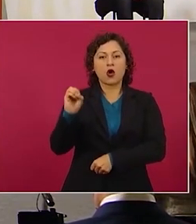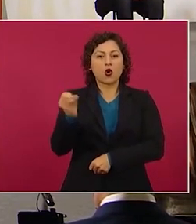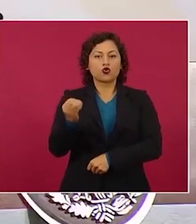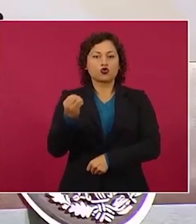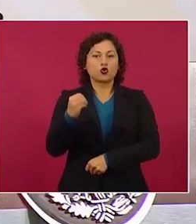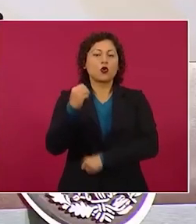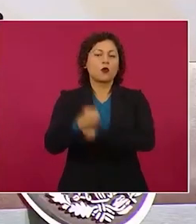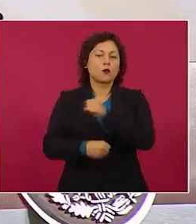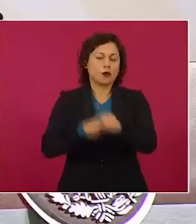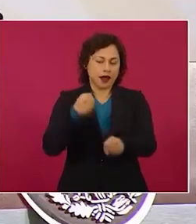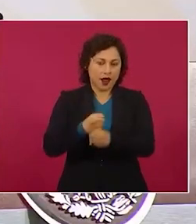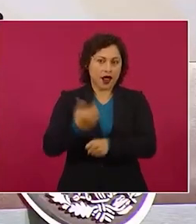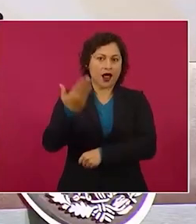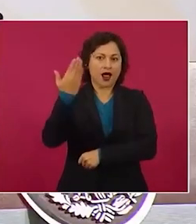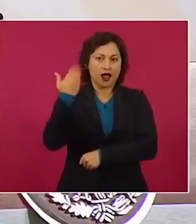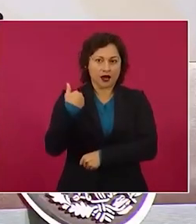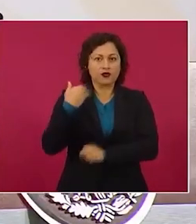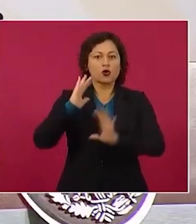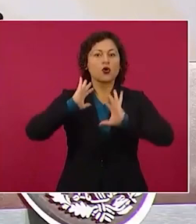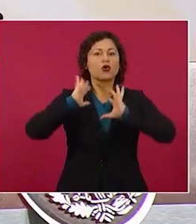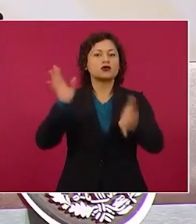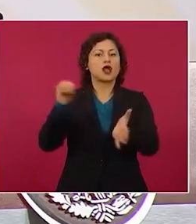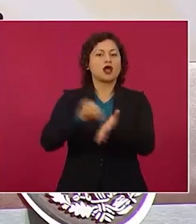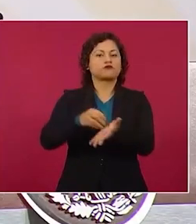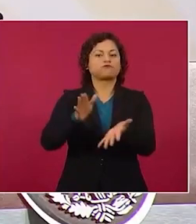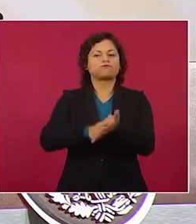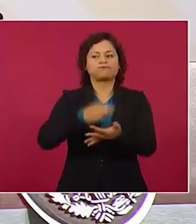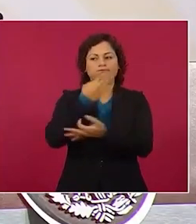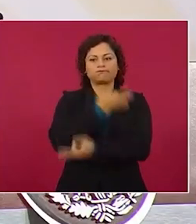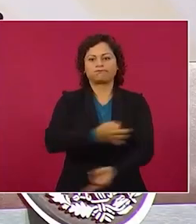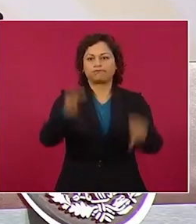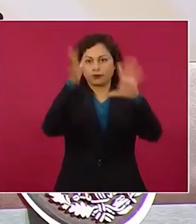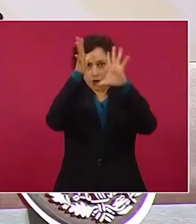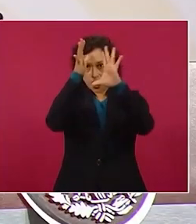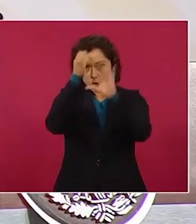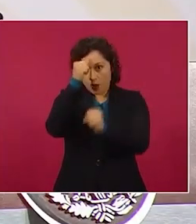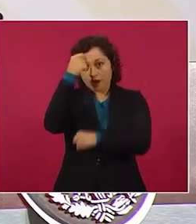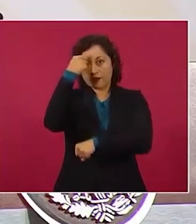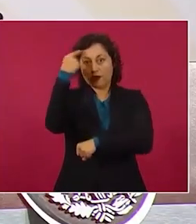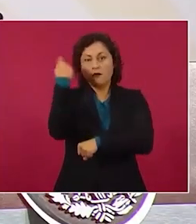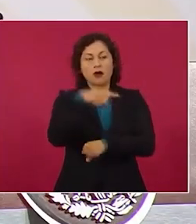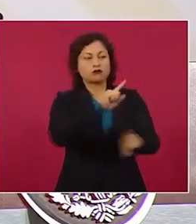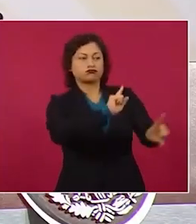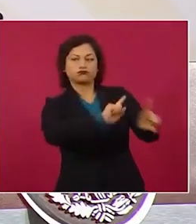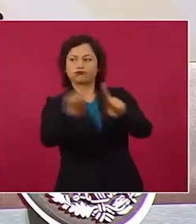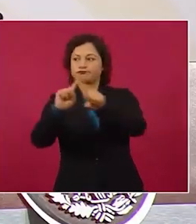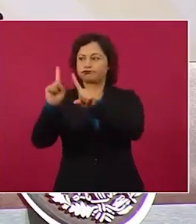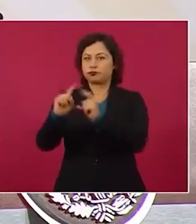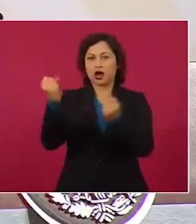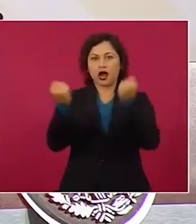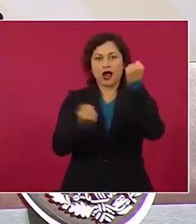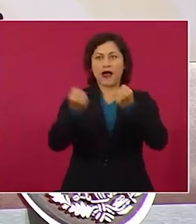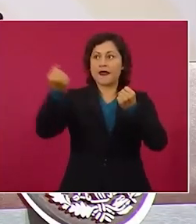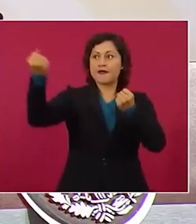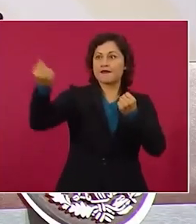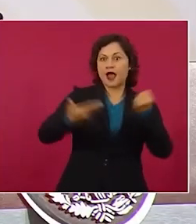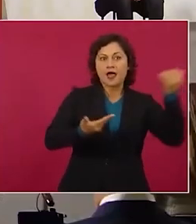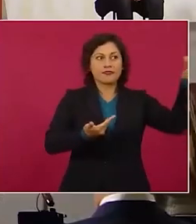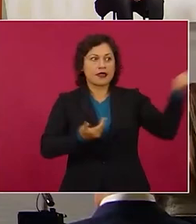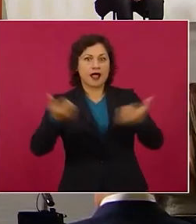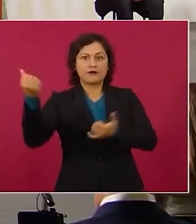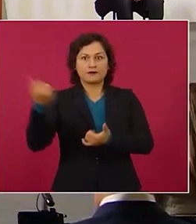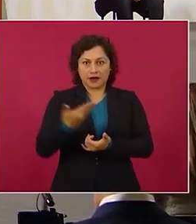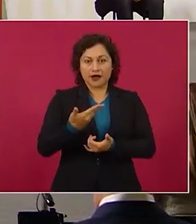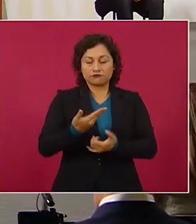para la regularización de vehículos usados de procedencia extranjera para los estados de Baja